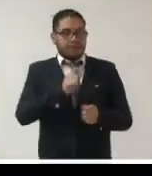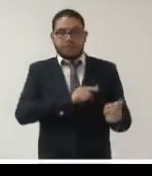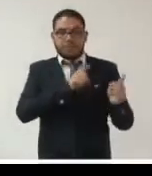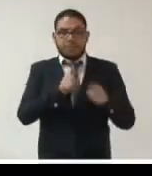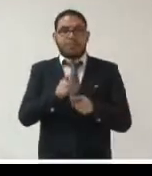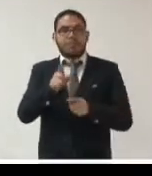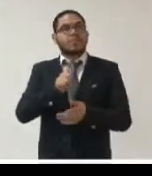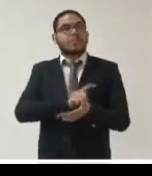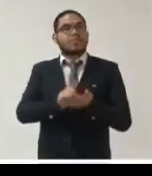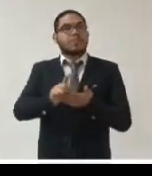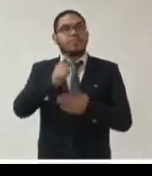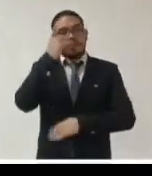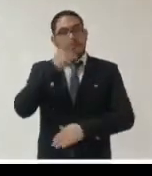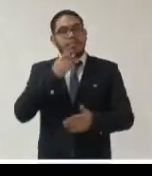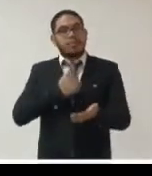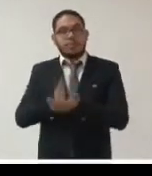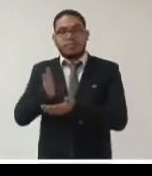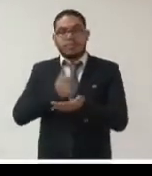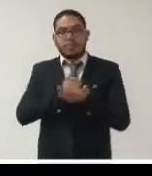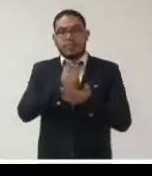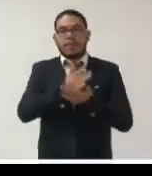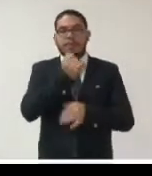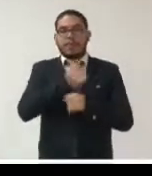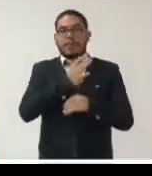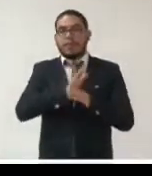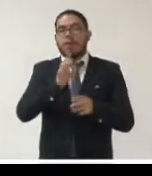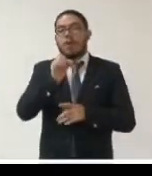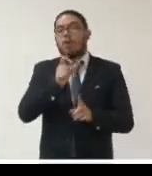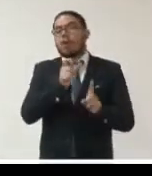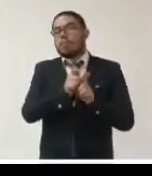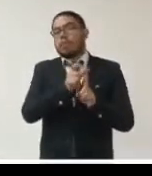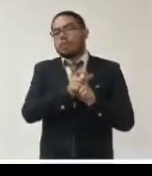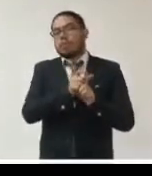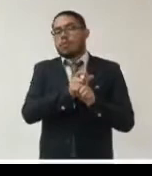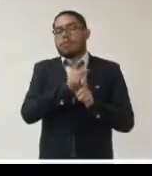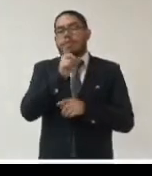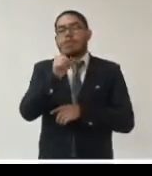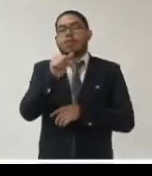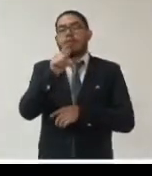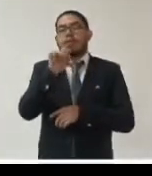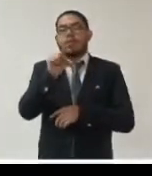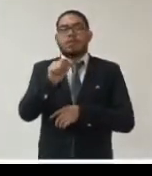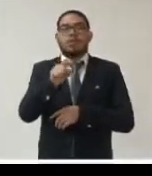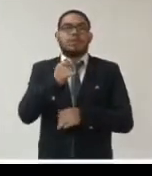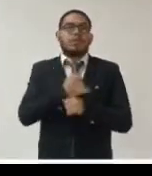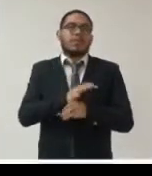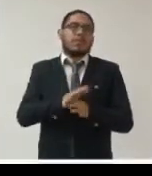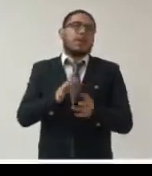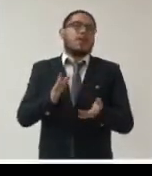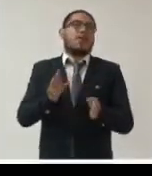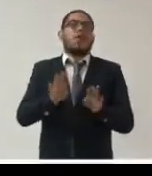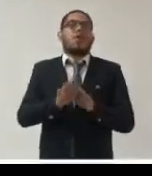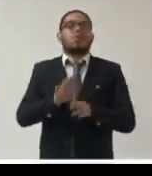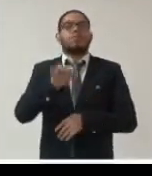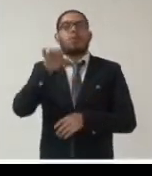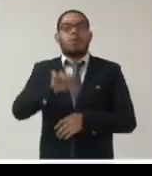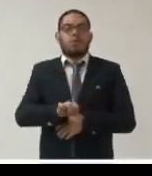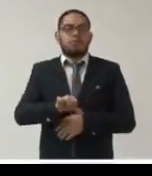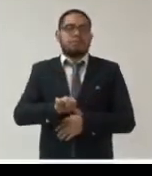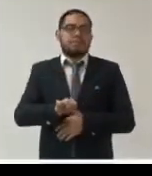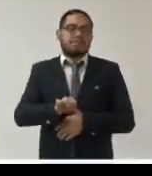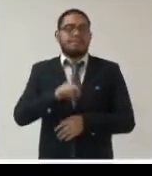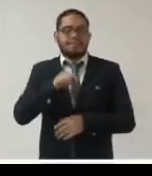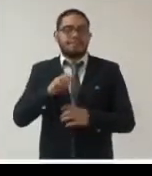del derecho de acceso a la información o el de protección de datos personales en situaciones de emergencia como la que hoy estamos